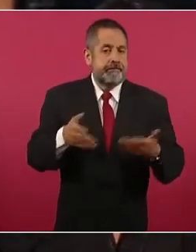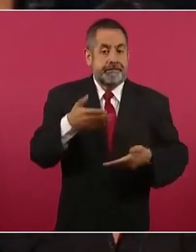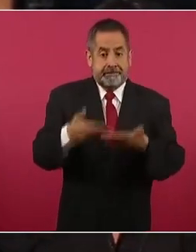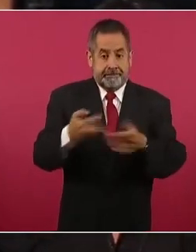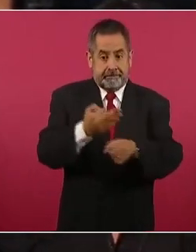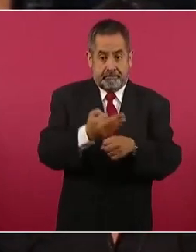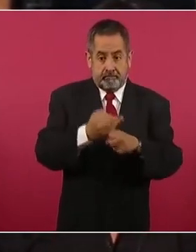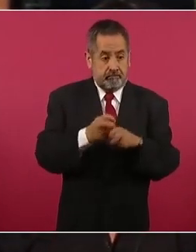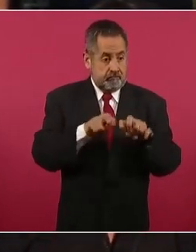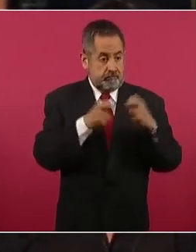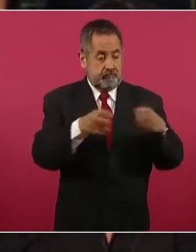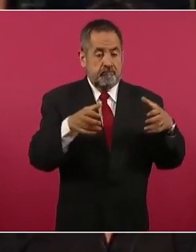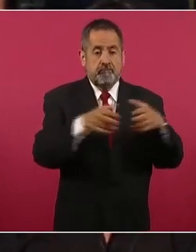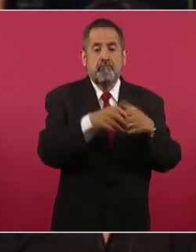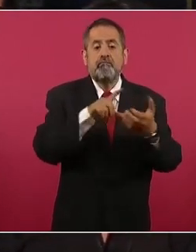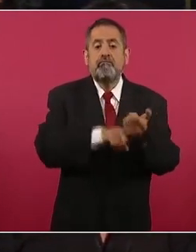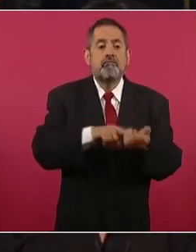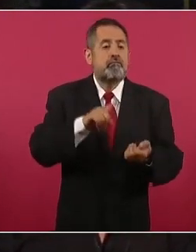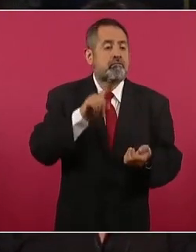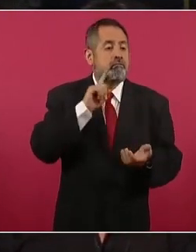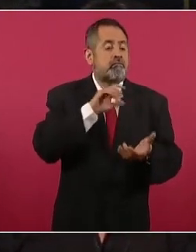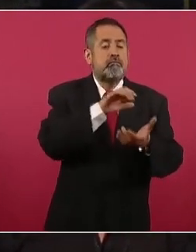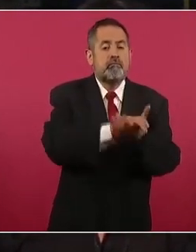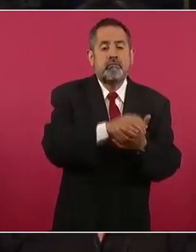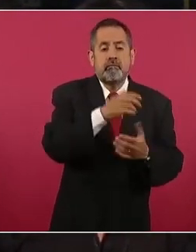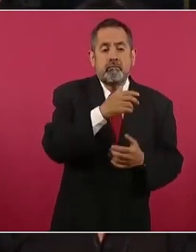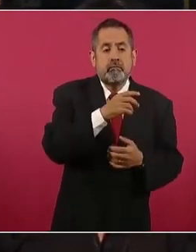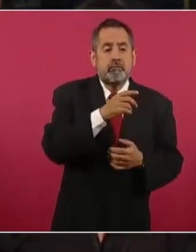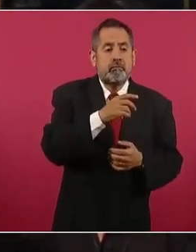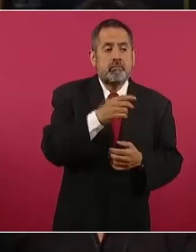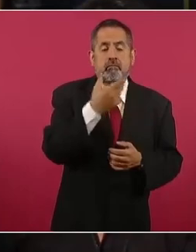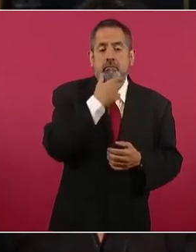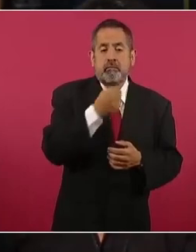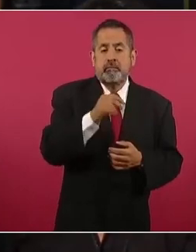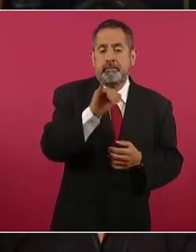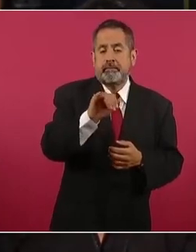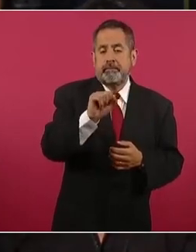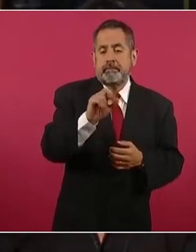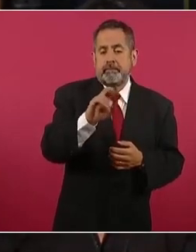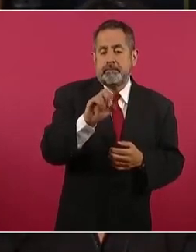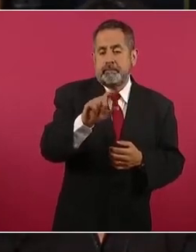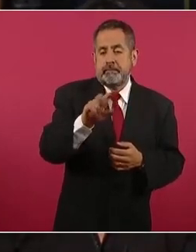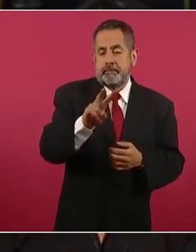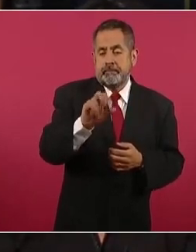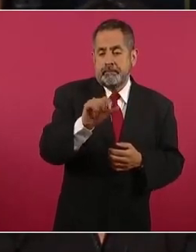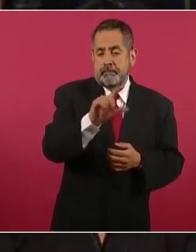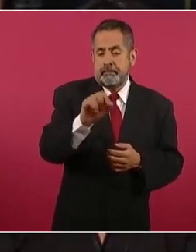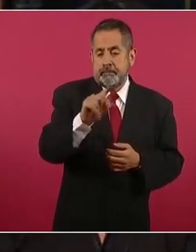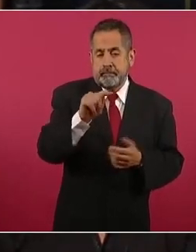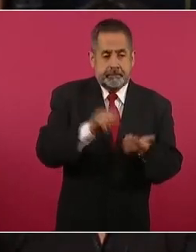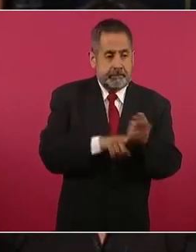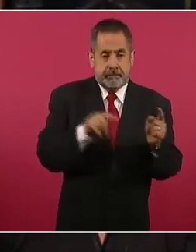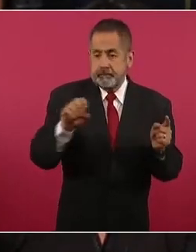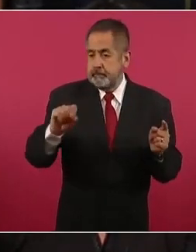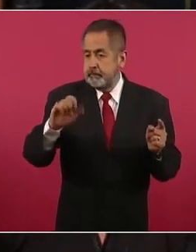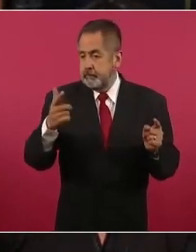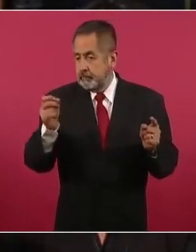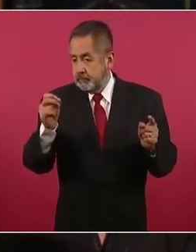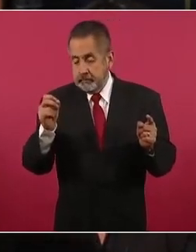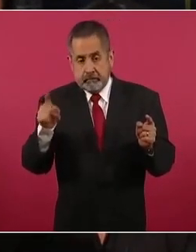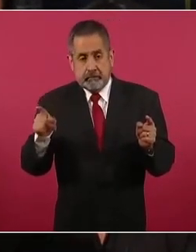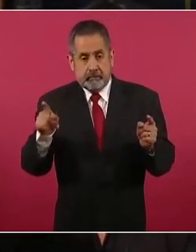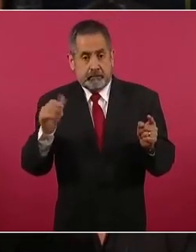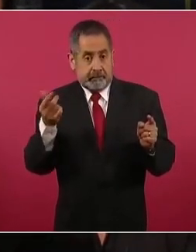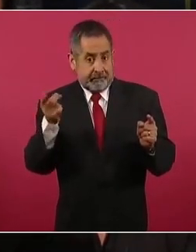reunir con la esposa de Israel Vallarta, personal del secretario de Gobernación, Adán Augusto.